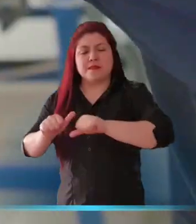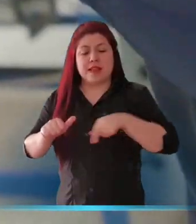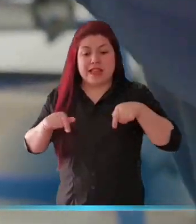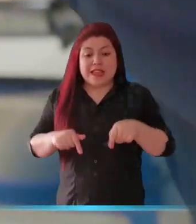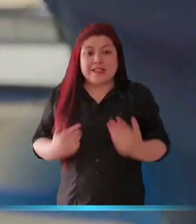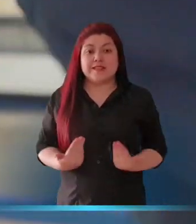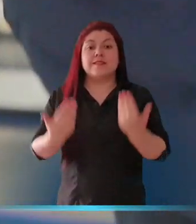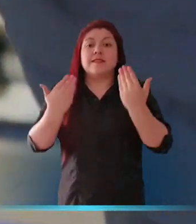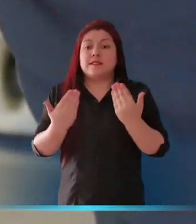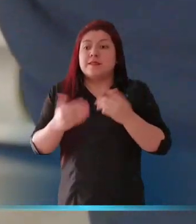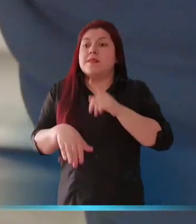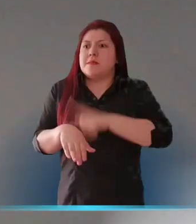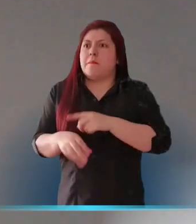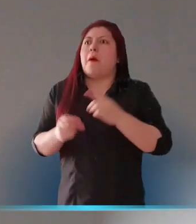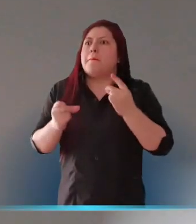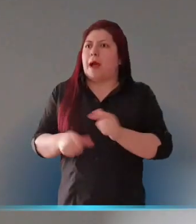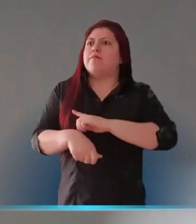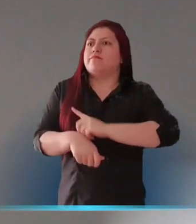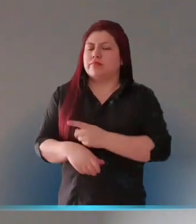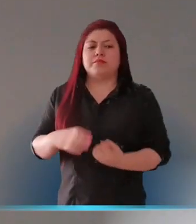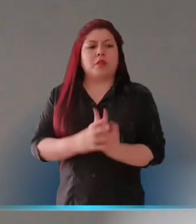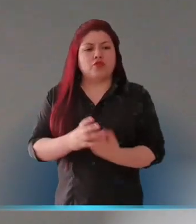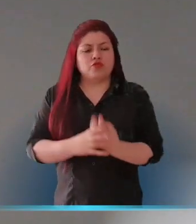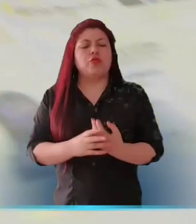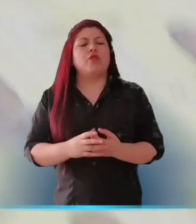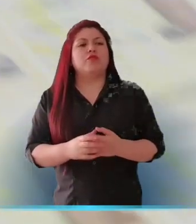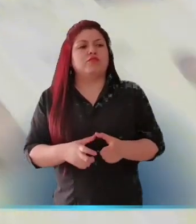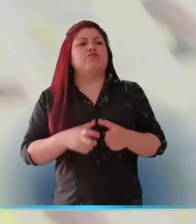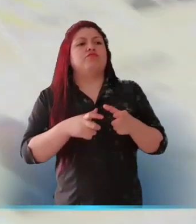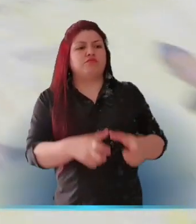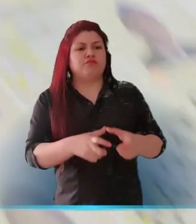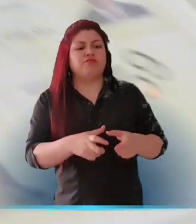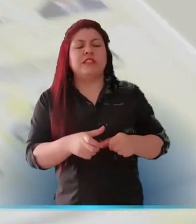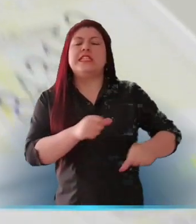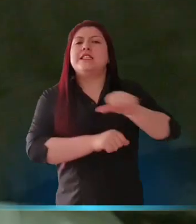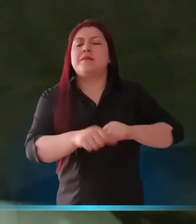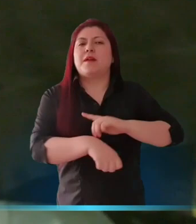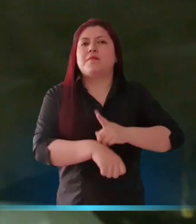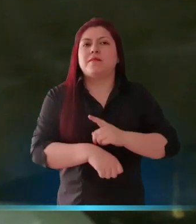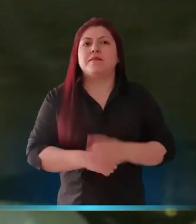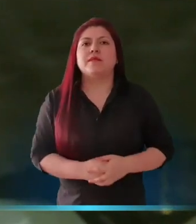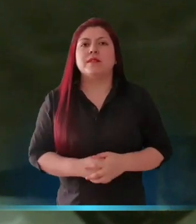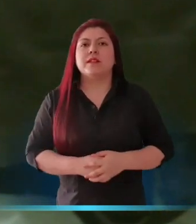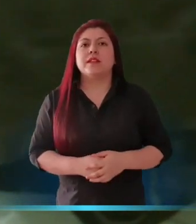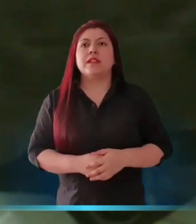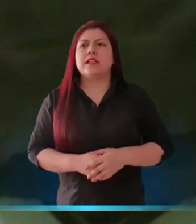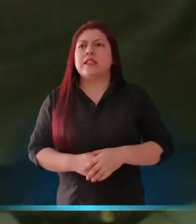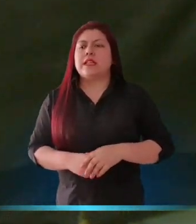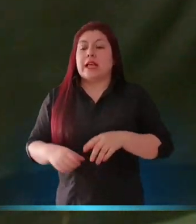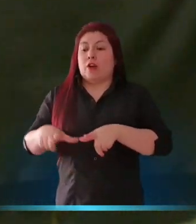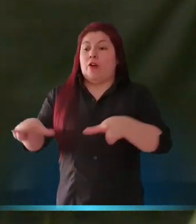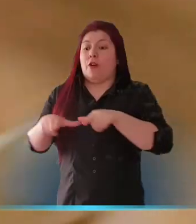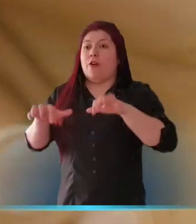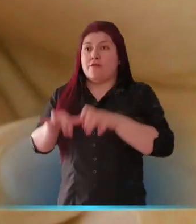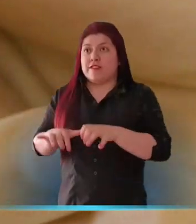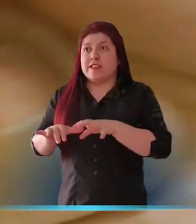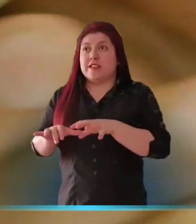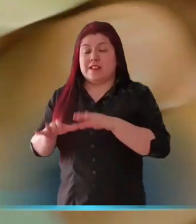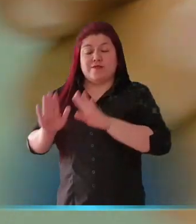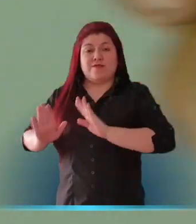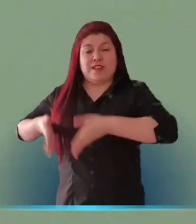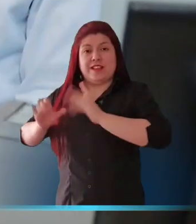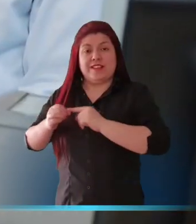sistema de identificación, escenario que mejorará los tiempos en la preparación y producción de los documentos de identidad. Asimismo,